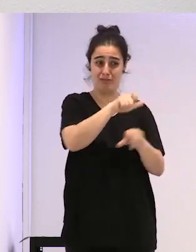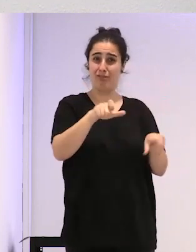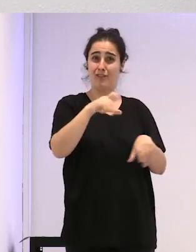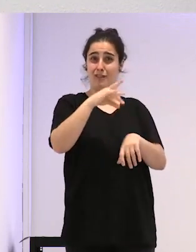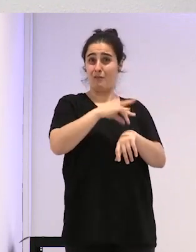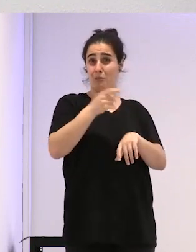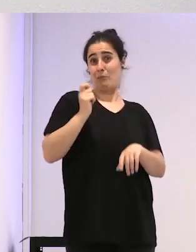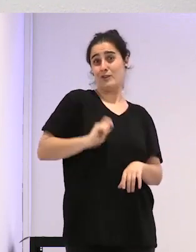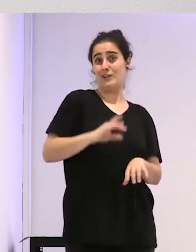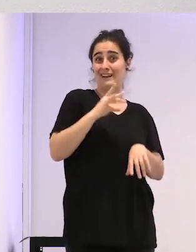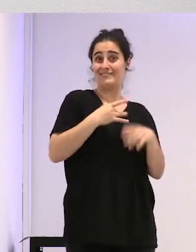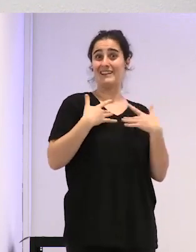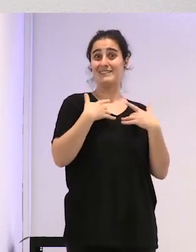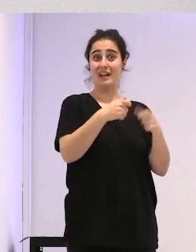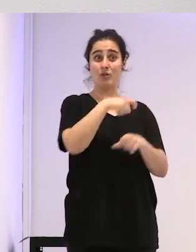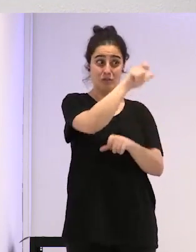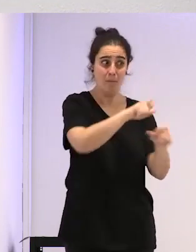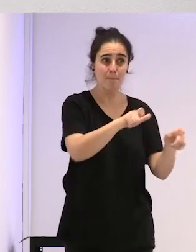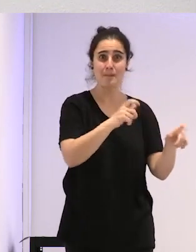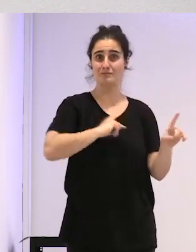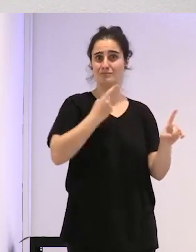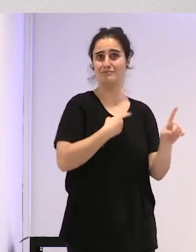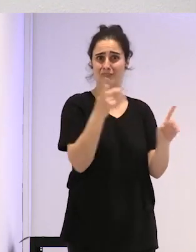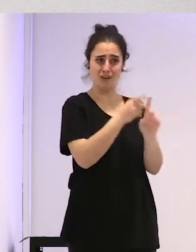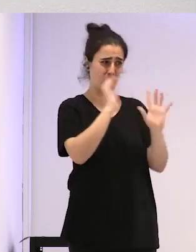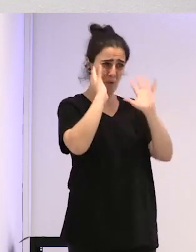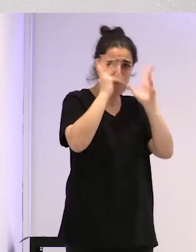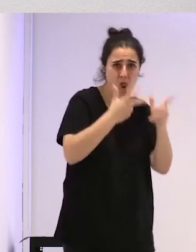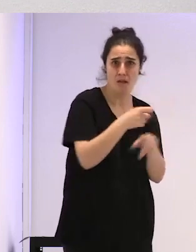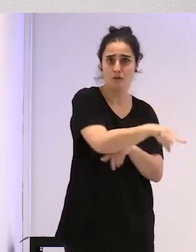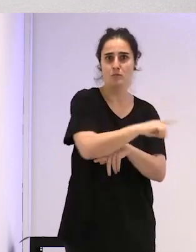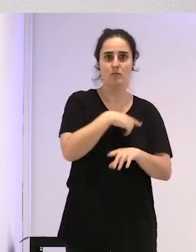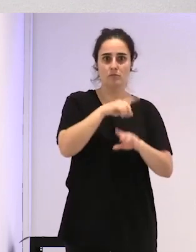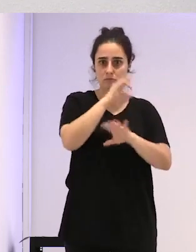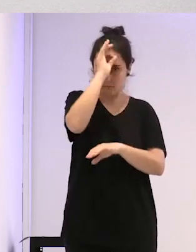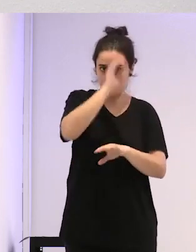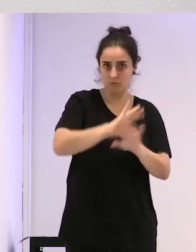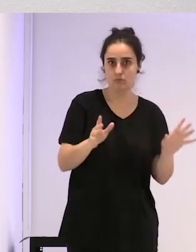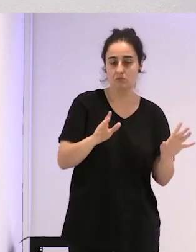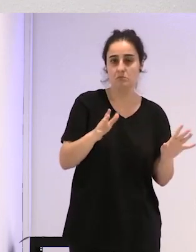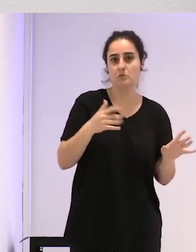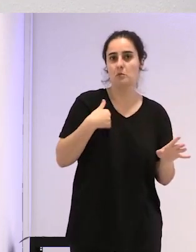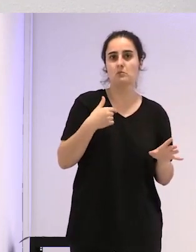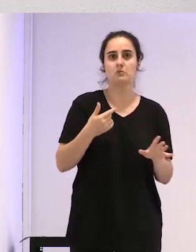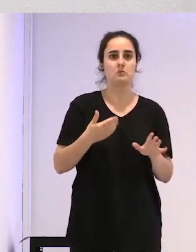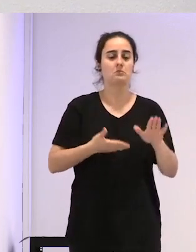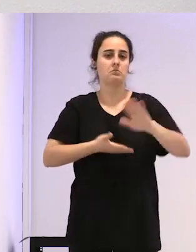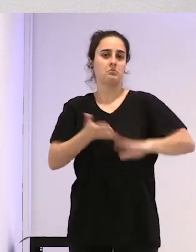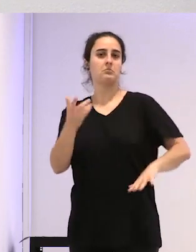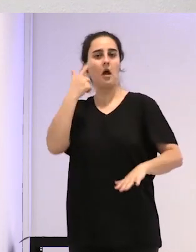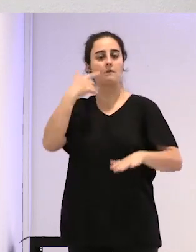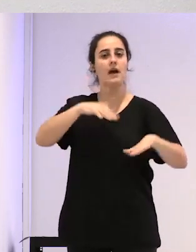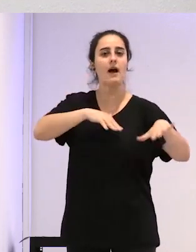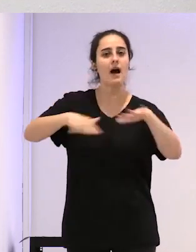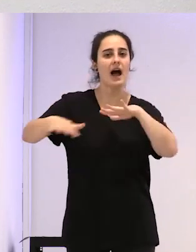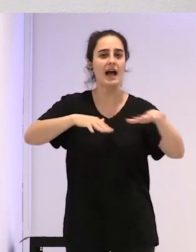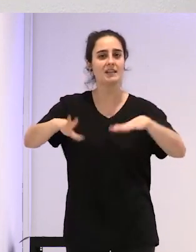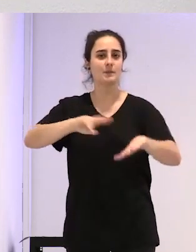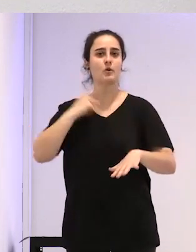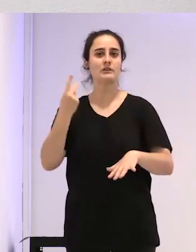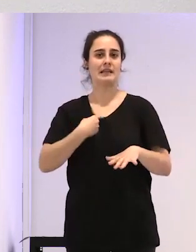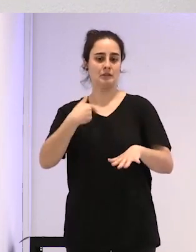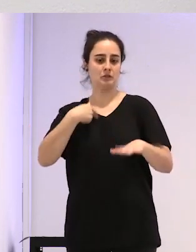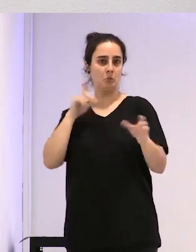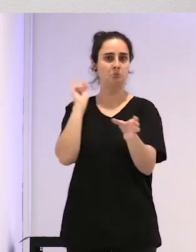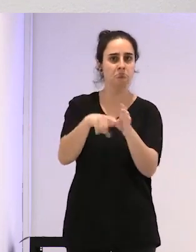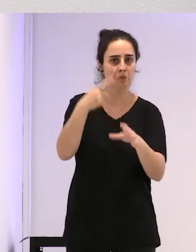la salud hacia estas personas. Pero sin saber nada de esto me acerqué al activismo trans, ¿vale? Y en aquel